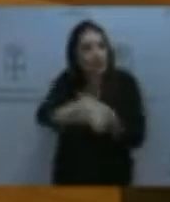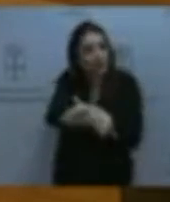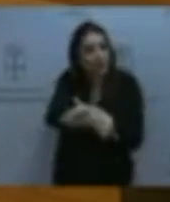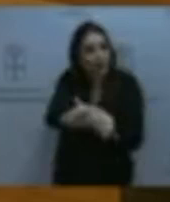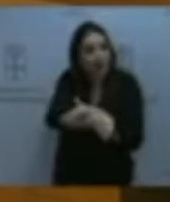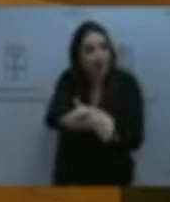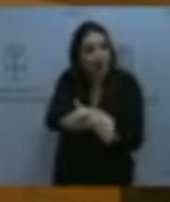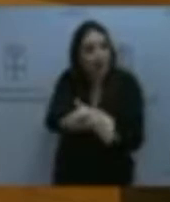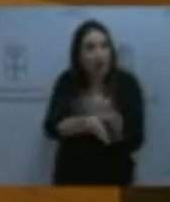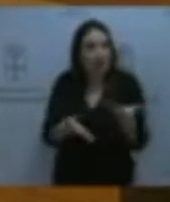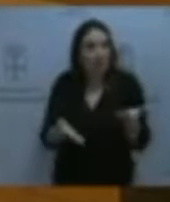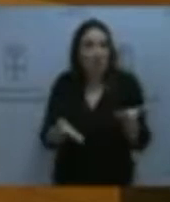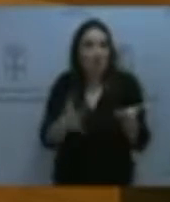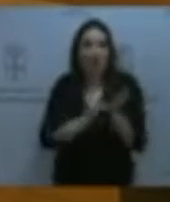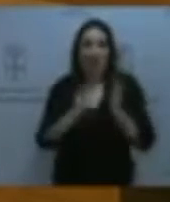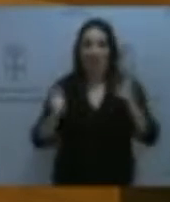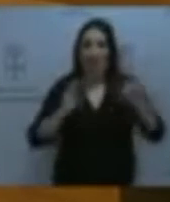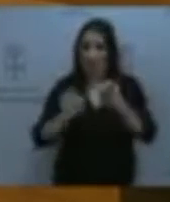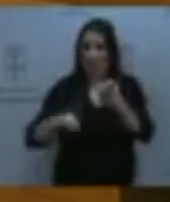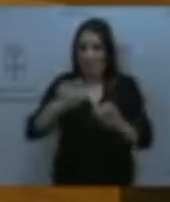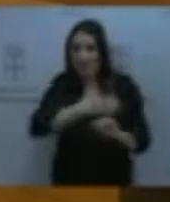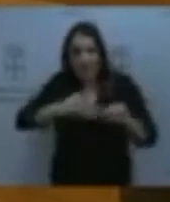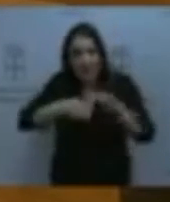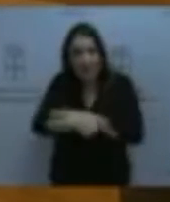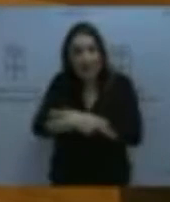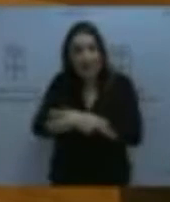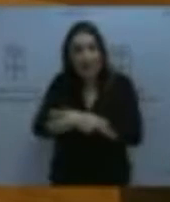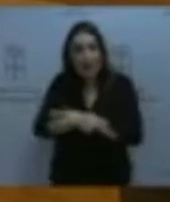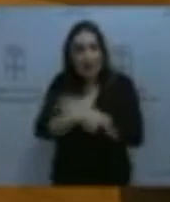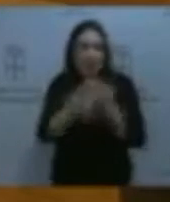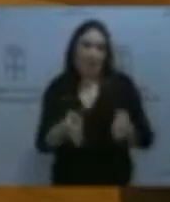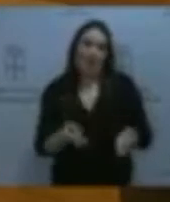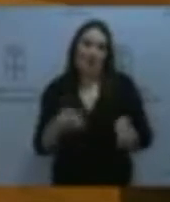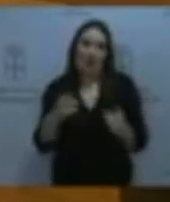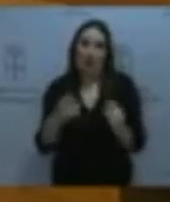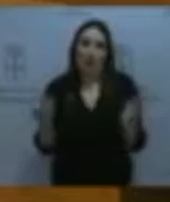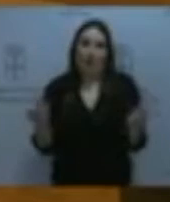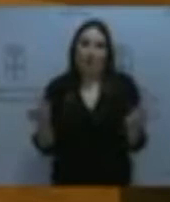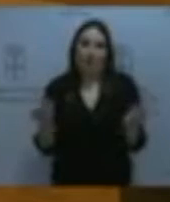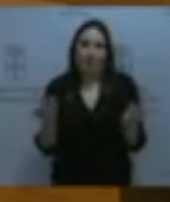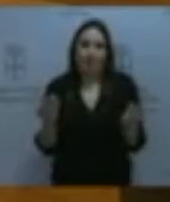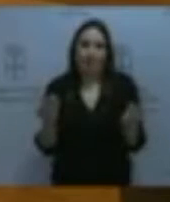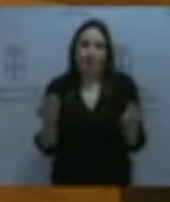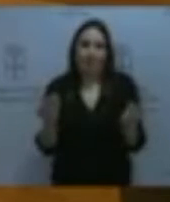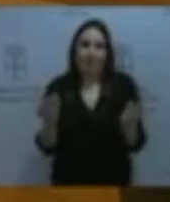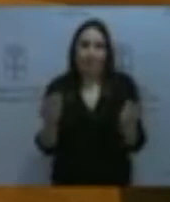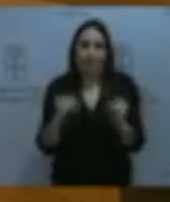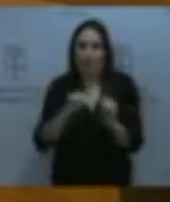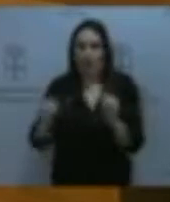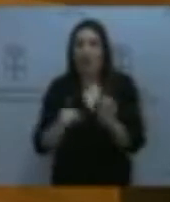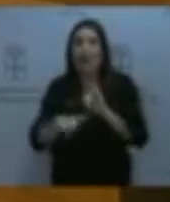de estos periodos, pues, siempre va a estar en desventalla hasta la siguiente actualización.